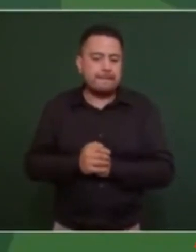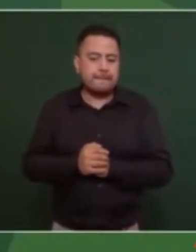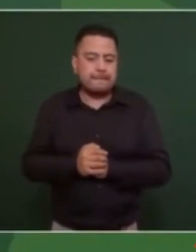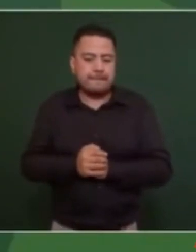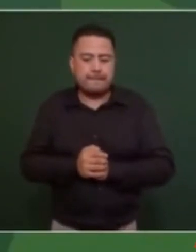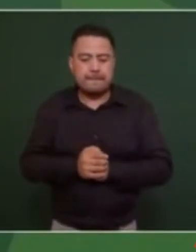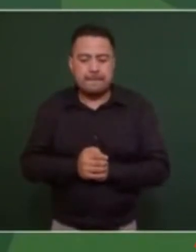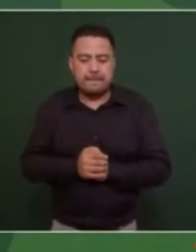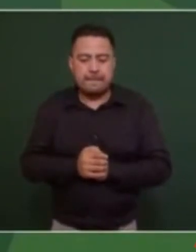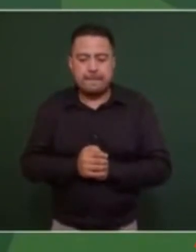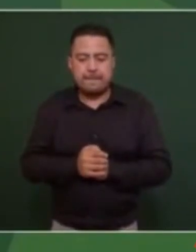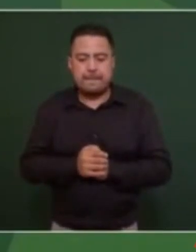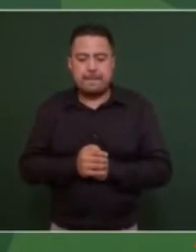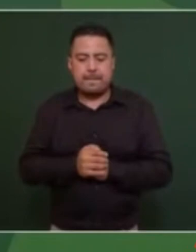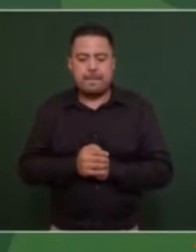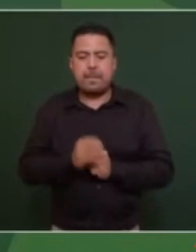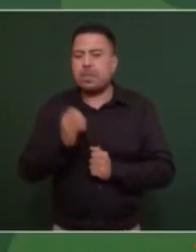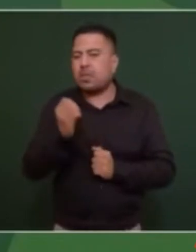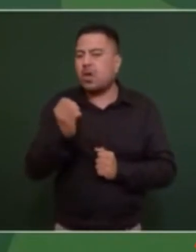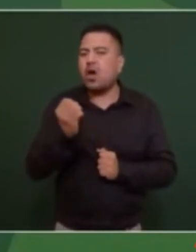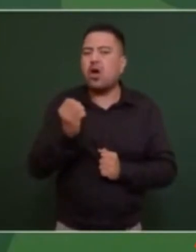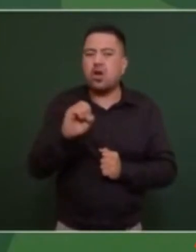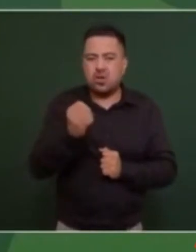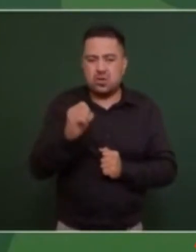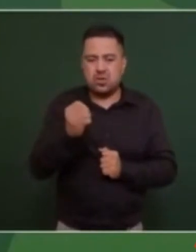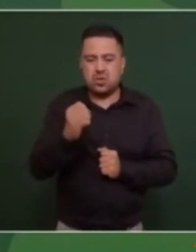octubre